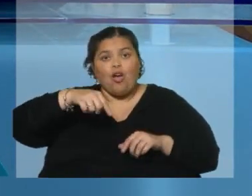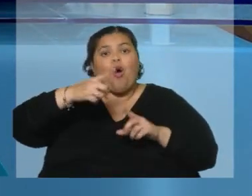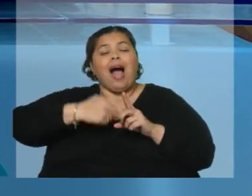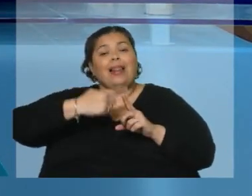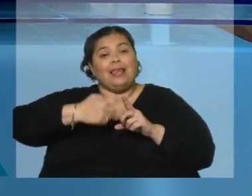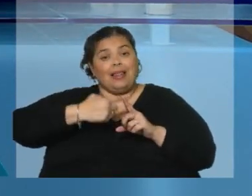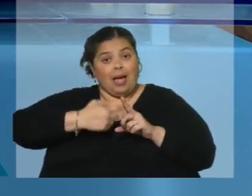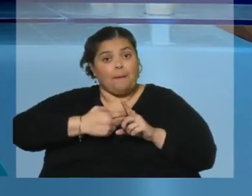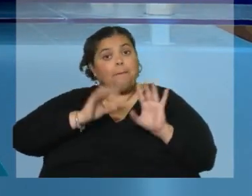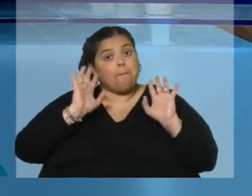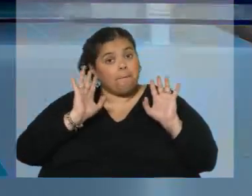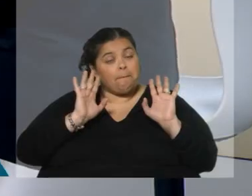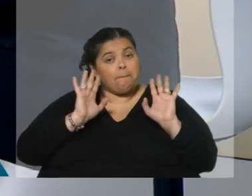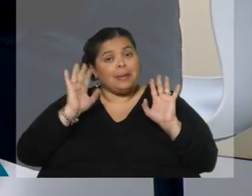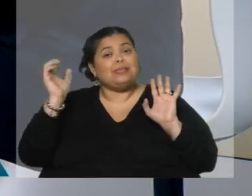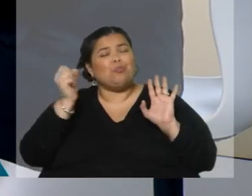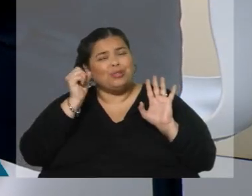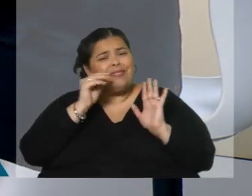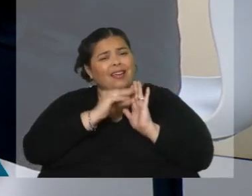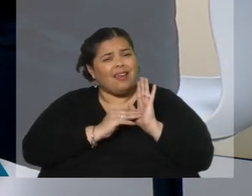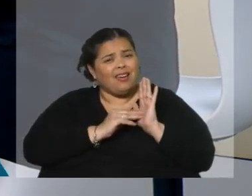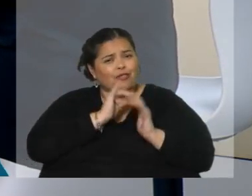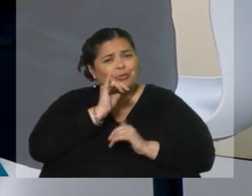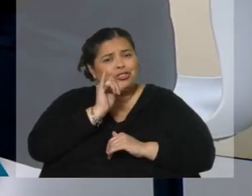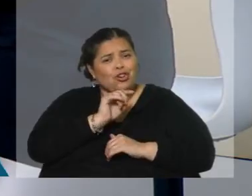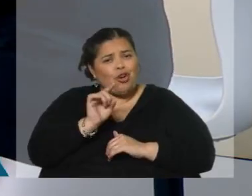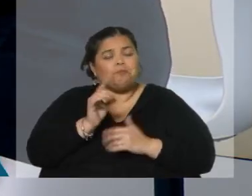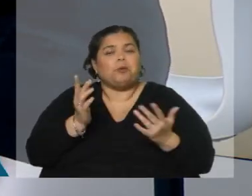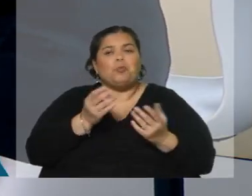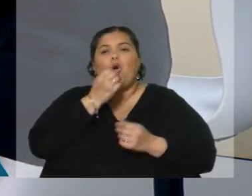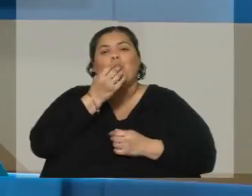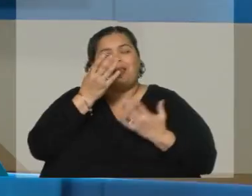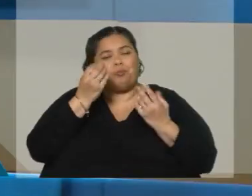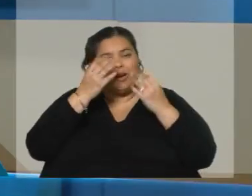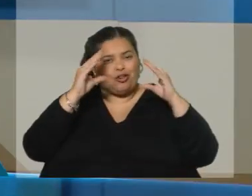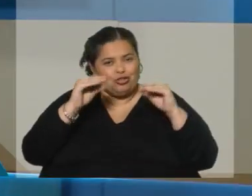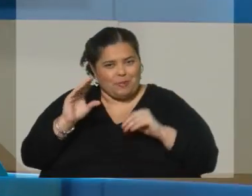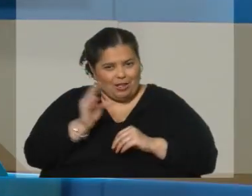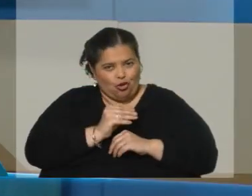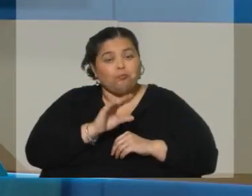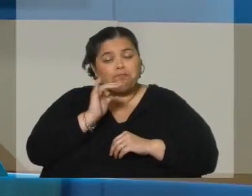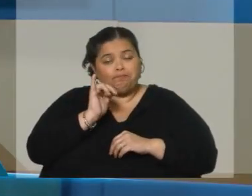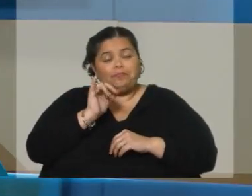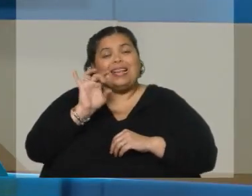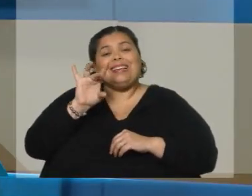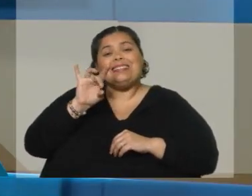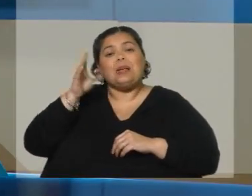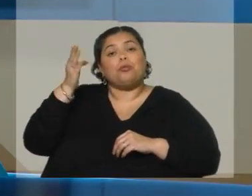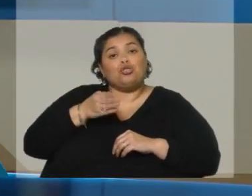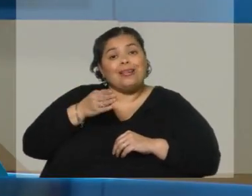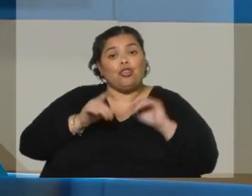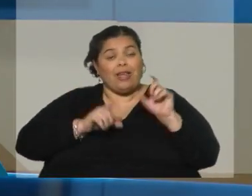¿Es un dato relevante o no? Luis, ¿cómo les va? Buenas noches para todos. Sí, alrededor de un 15% de los hogares son